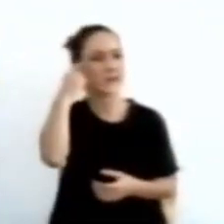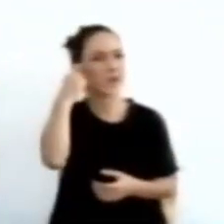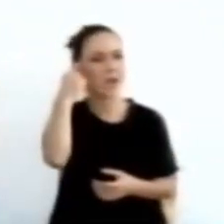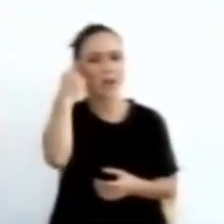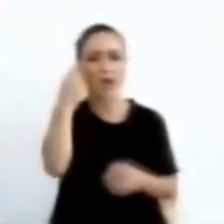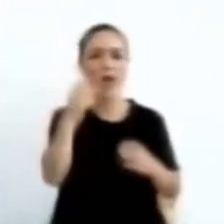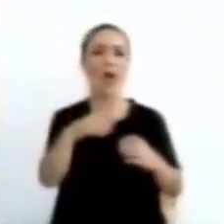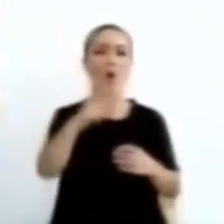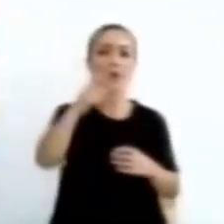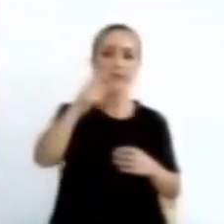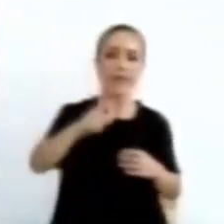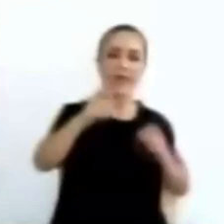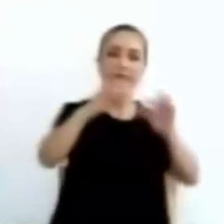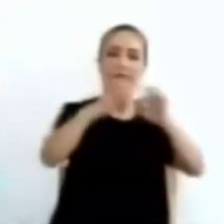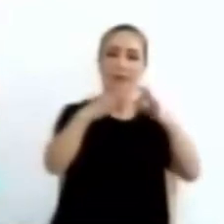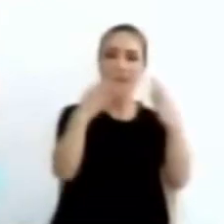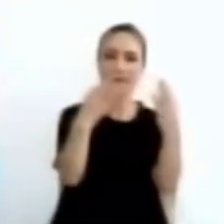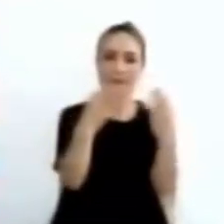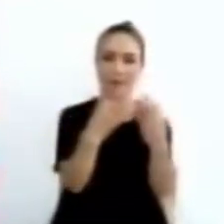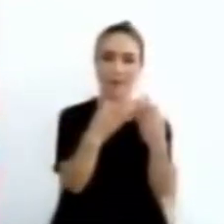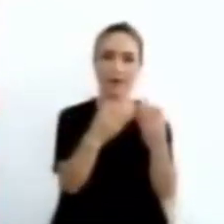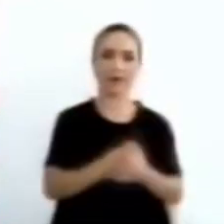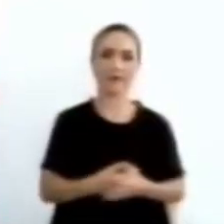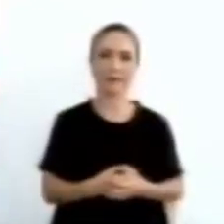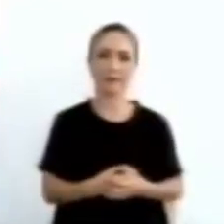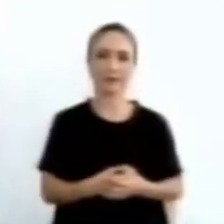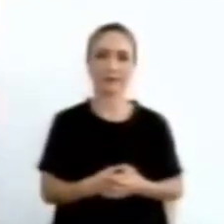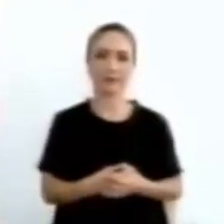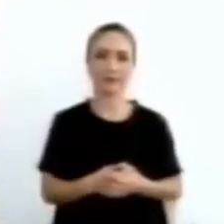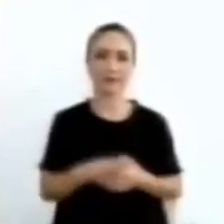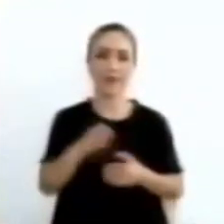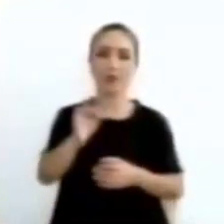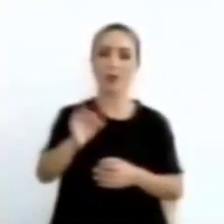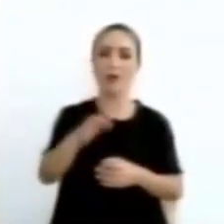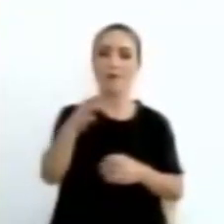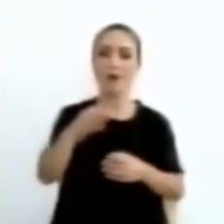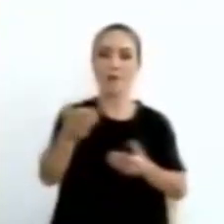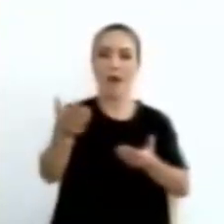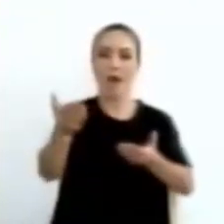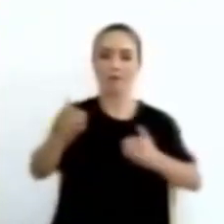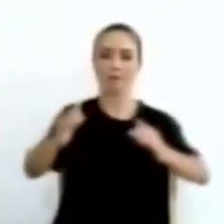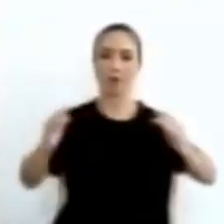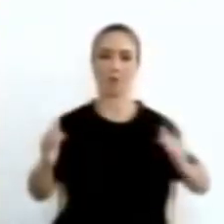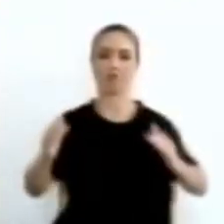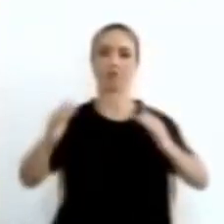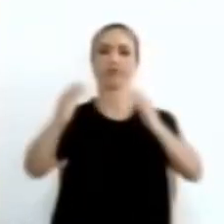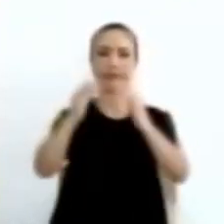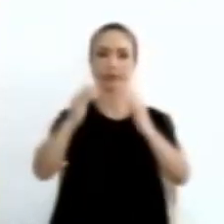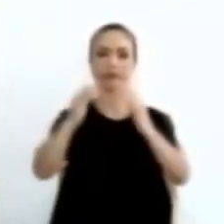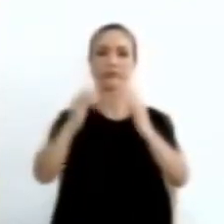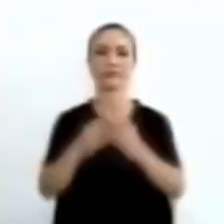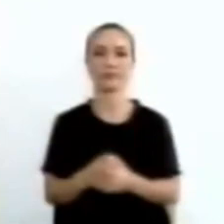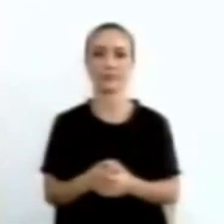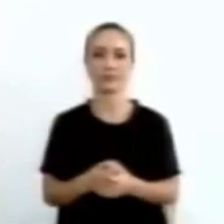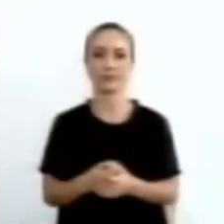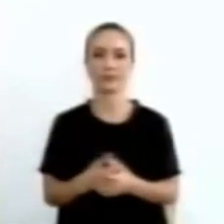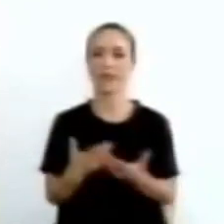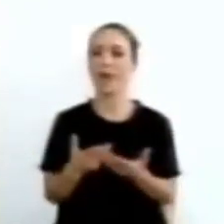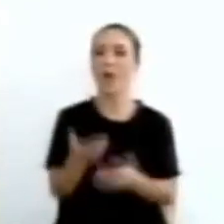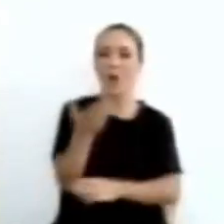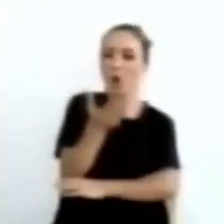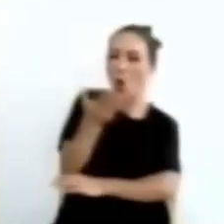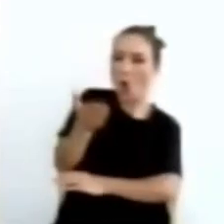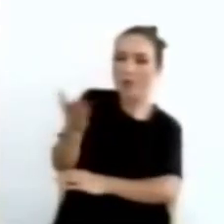familiares y cívicos de manera equitativa, signos reveladores que